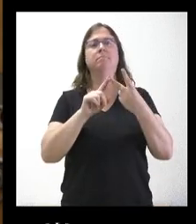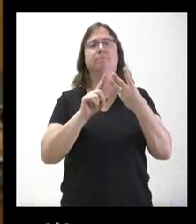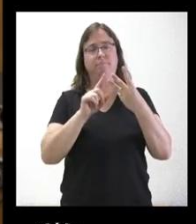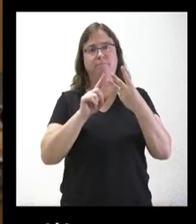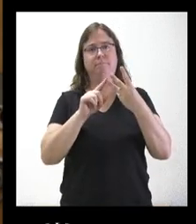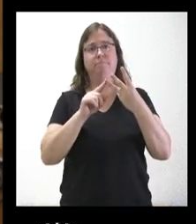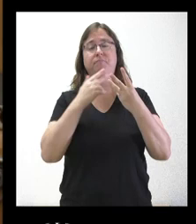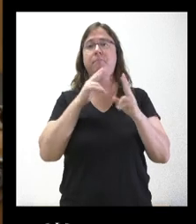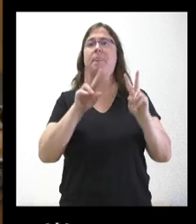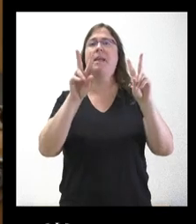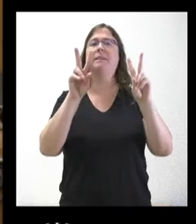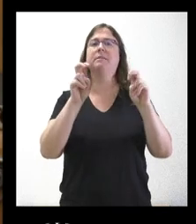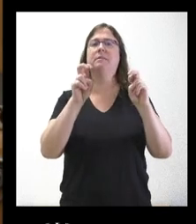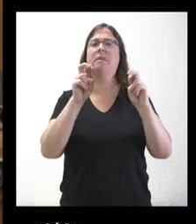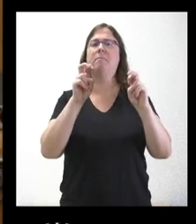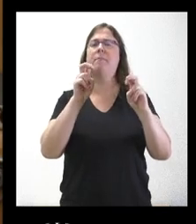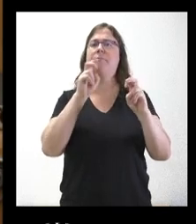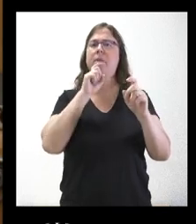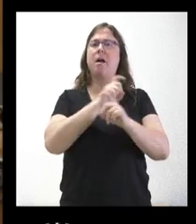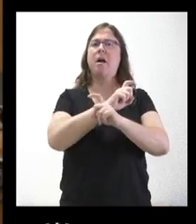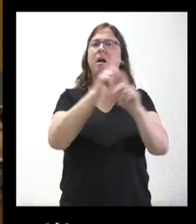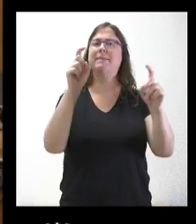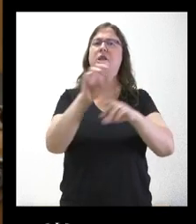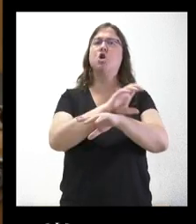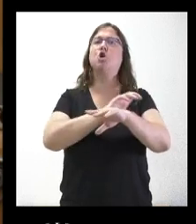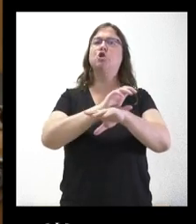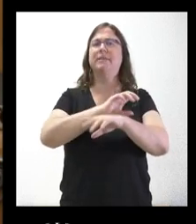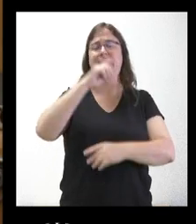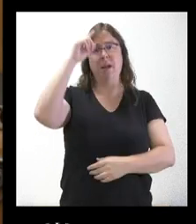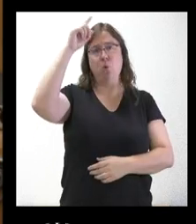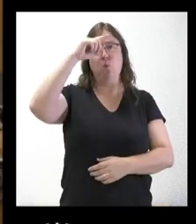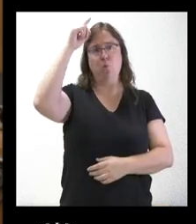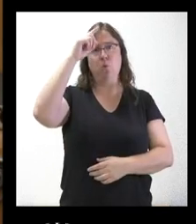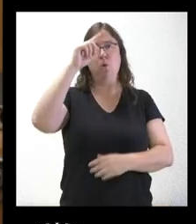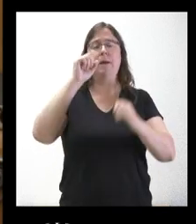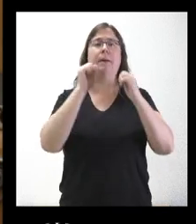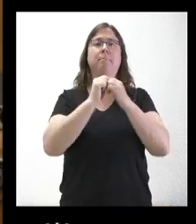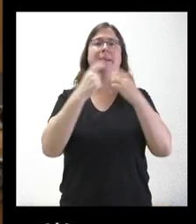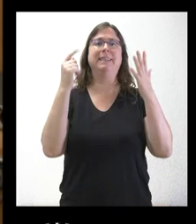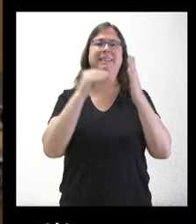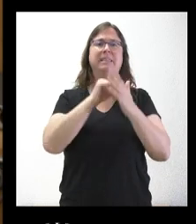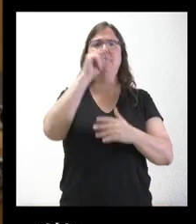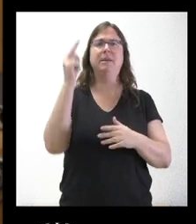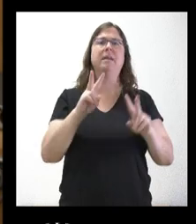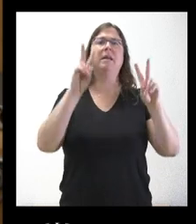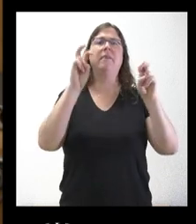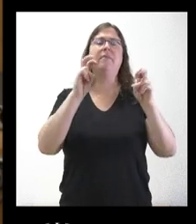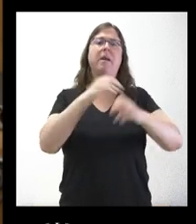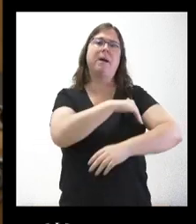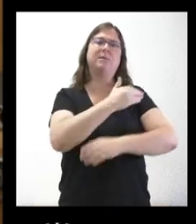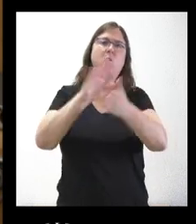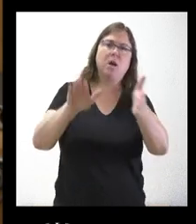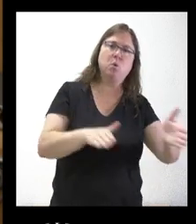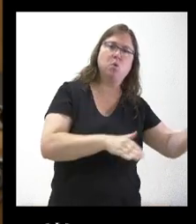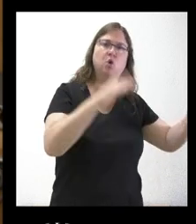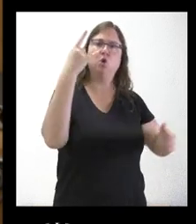sobre el anuncio de la Consejería de Cultura sobre los 26.000 euros para la Escuela de Tauromeca de